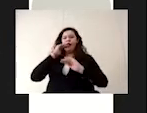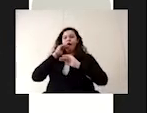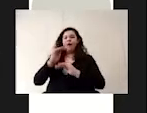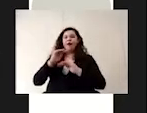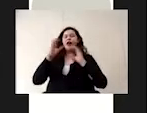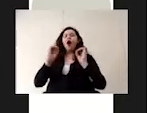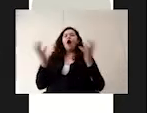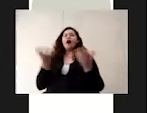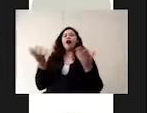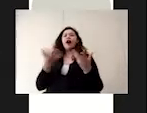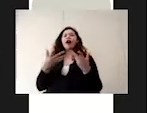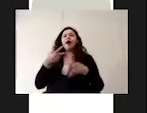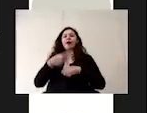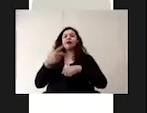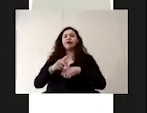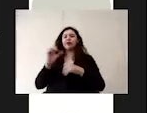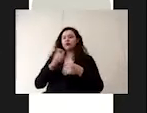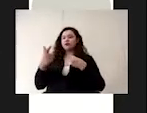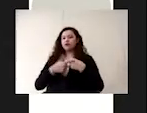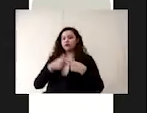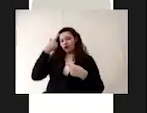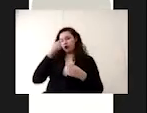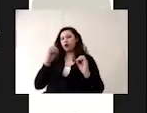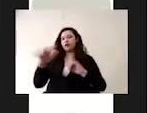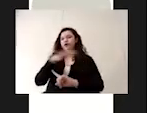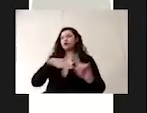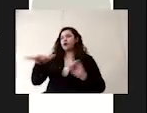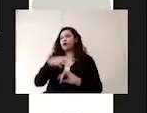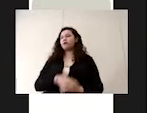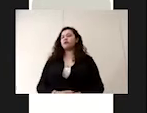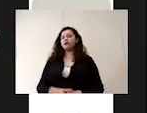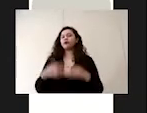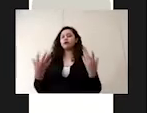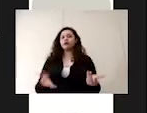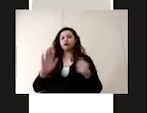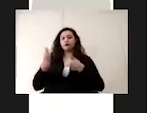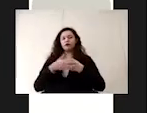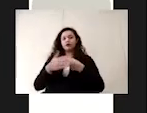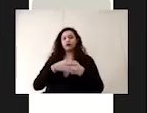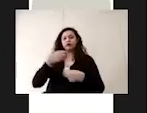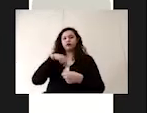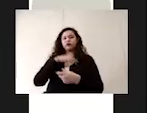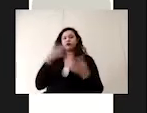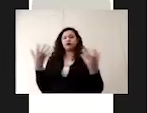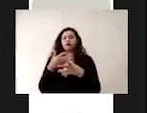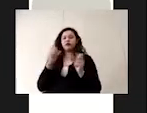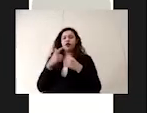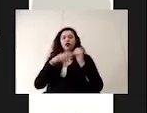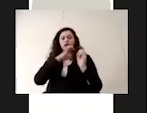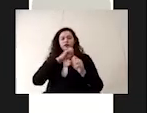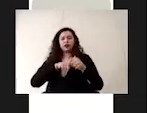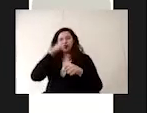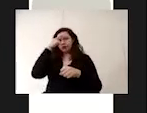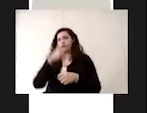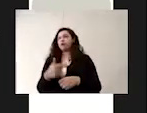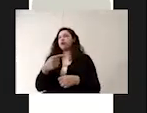un grado de riesgo a la salud y ambiente. Esto más adelante vamos a hacer un apartado específico para los residuos